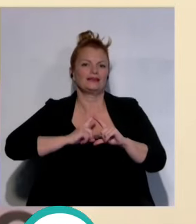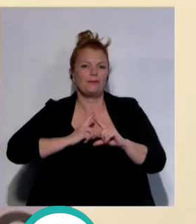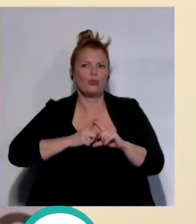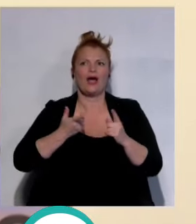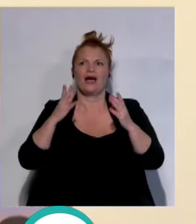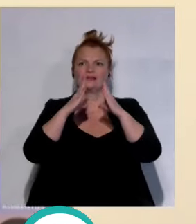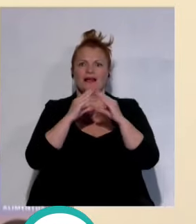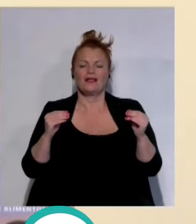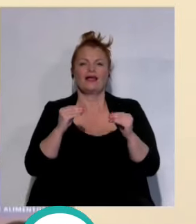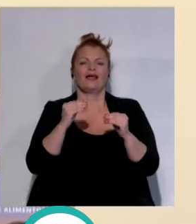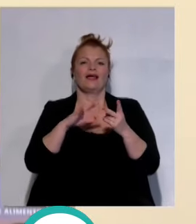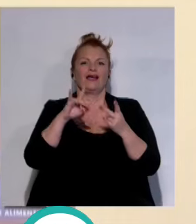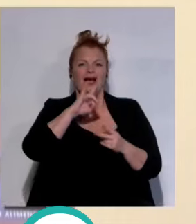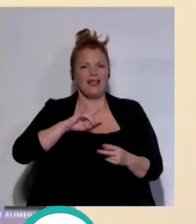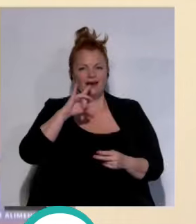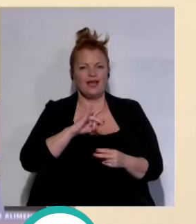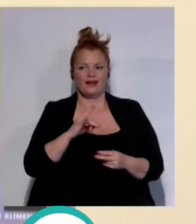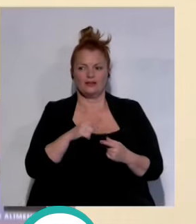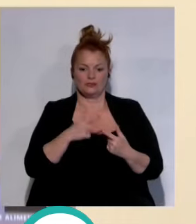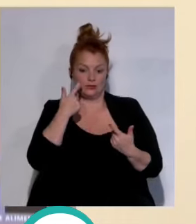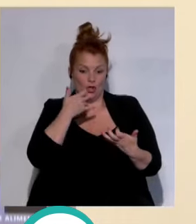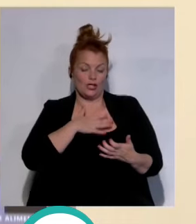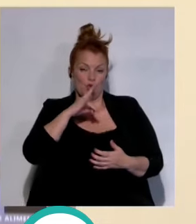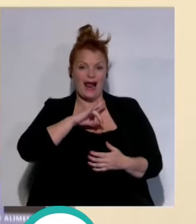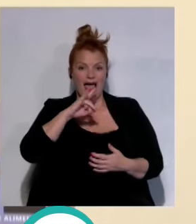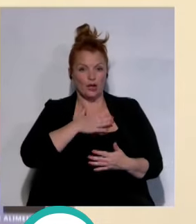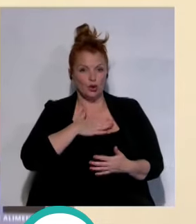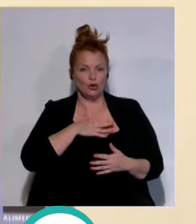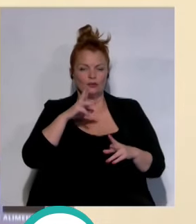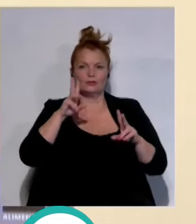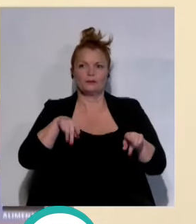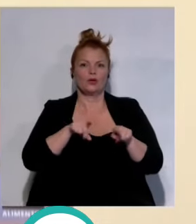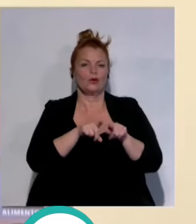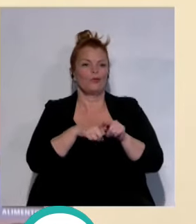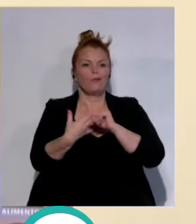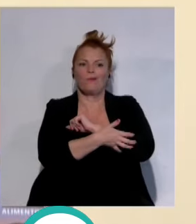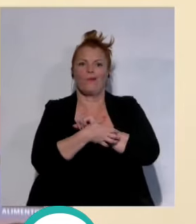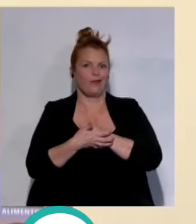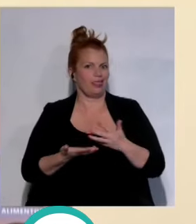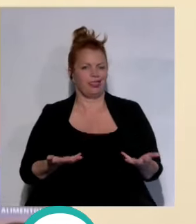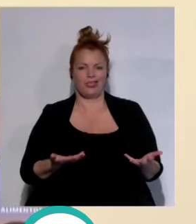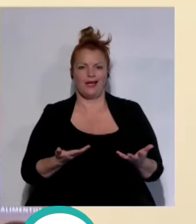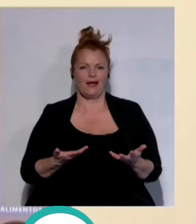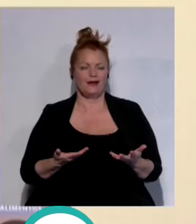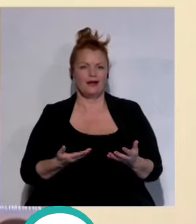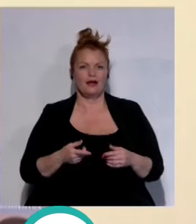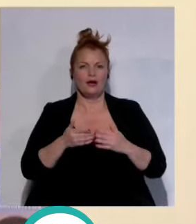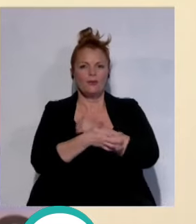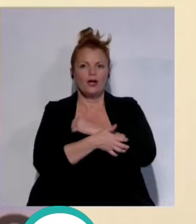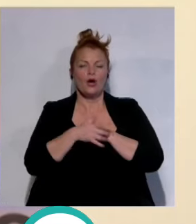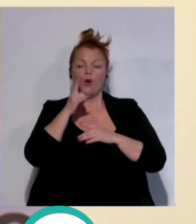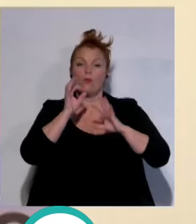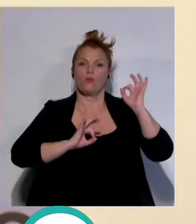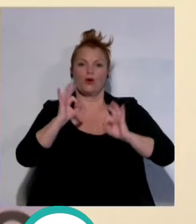Andalucía y Canarias a mí se me nota que soy Canarias somos los abanderados de la pobreza y lamentablemente ahora mismo los